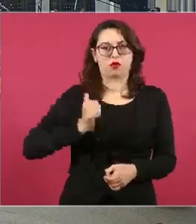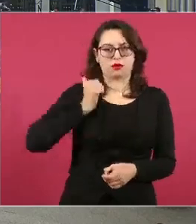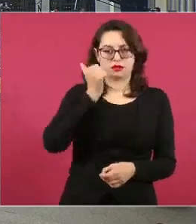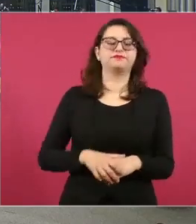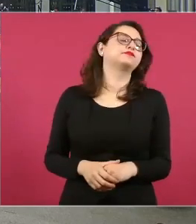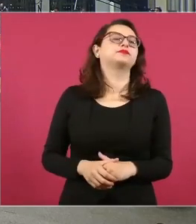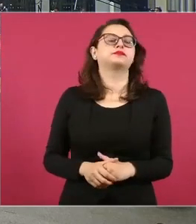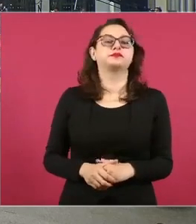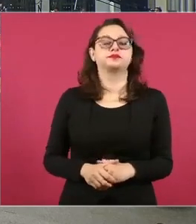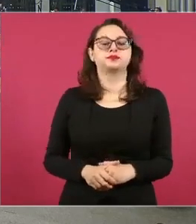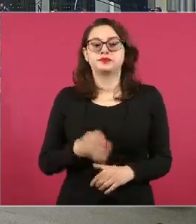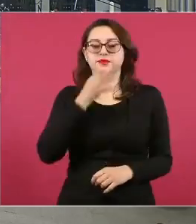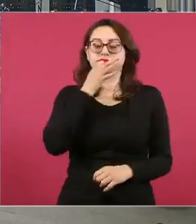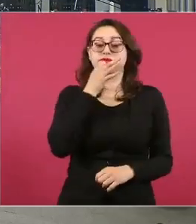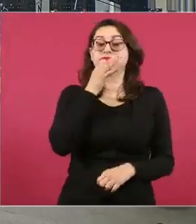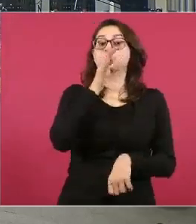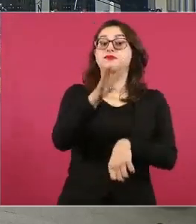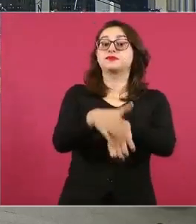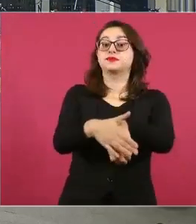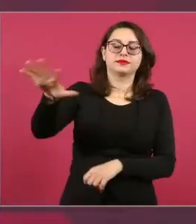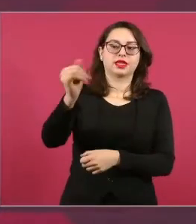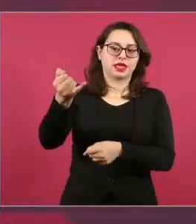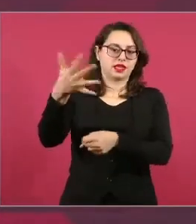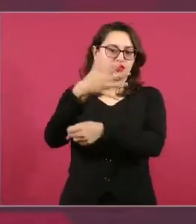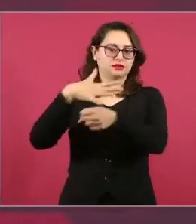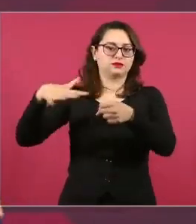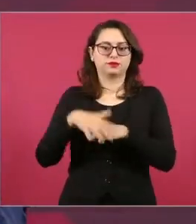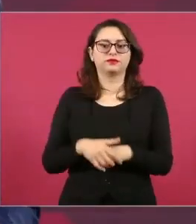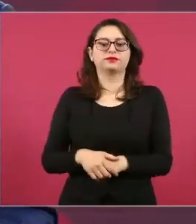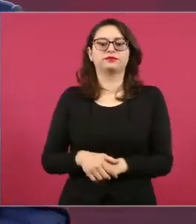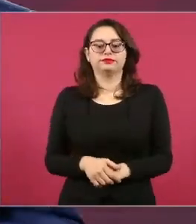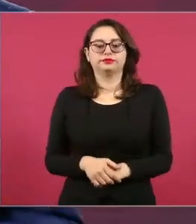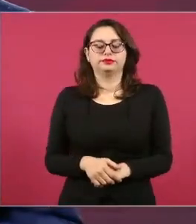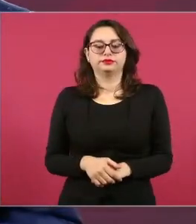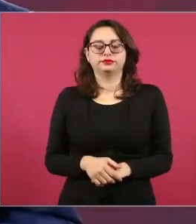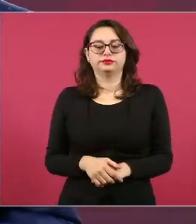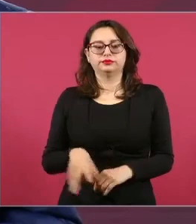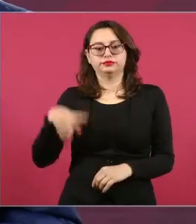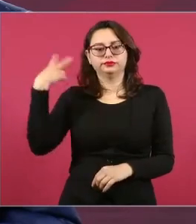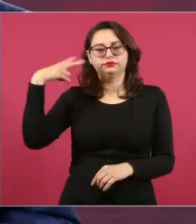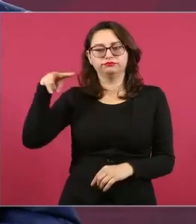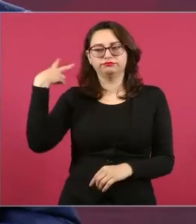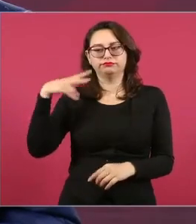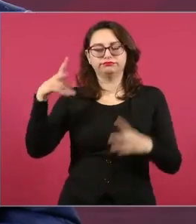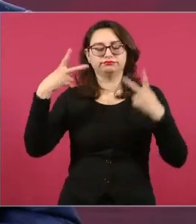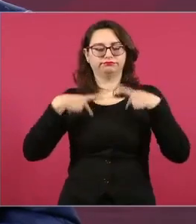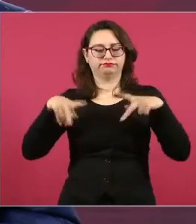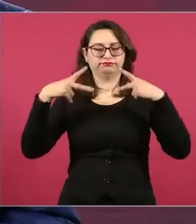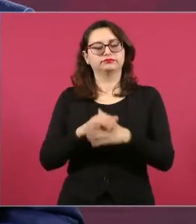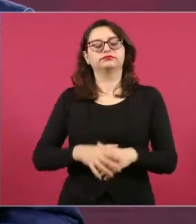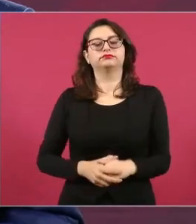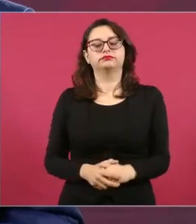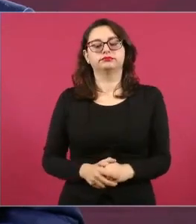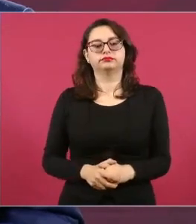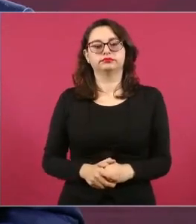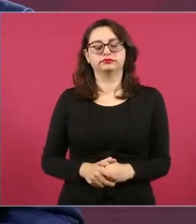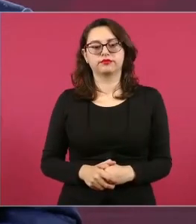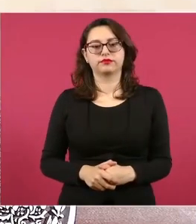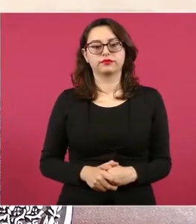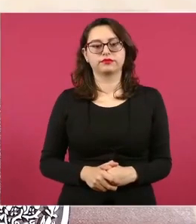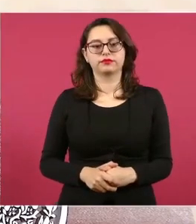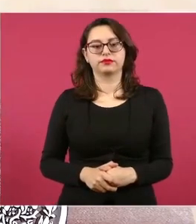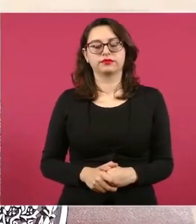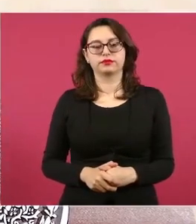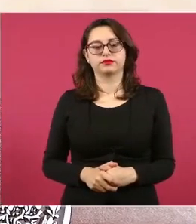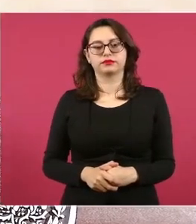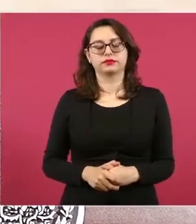Yo quiero enviar un saludo primero a mis paisanos de Veracruz, del sur de Veracruz, e informarles